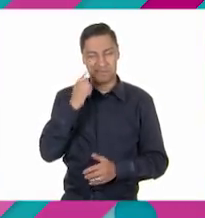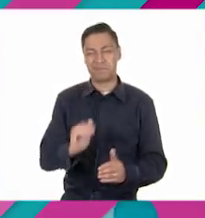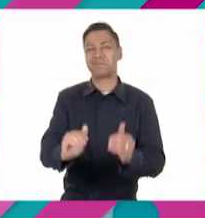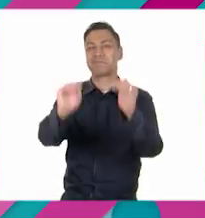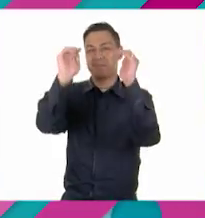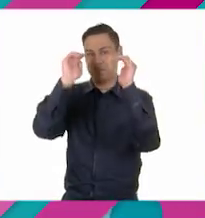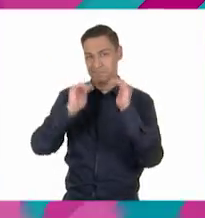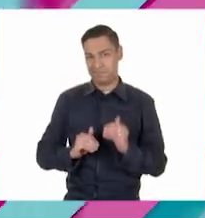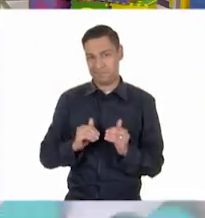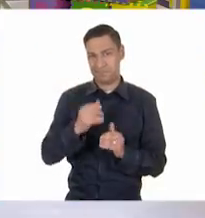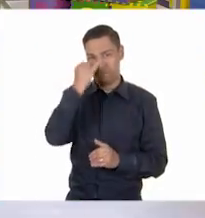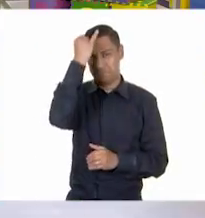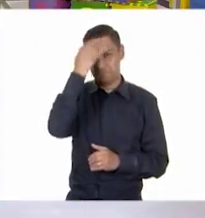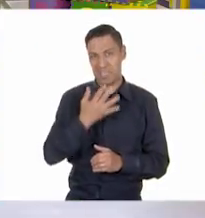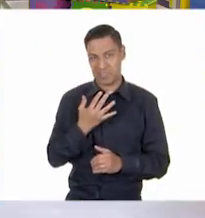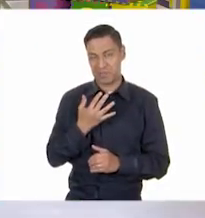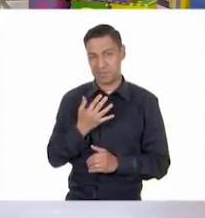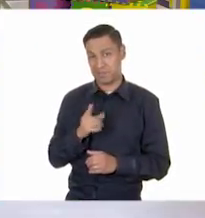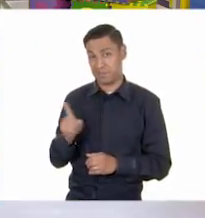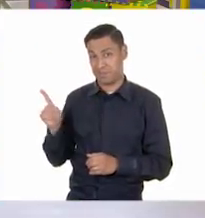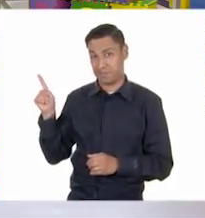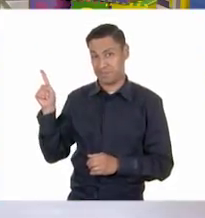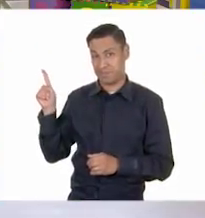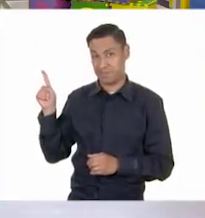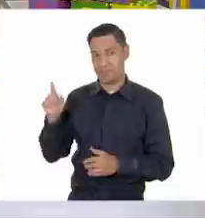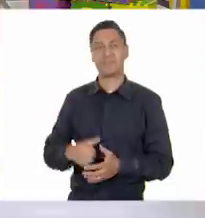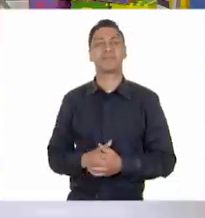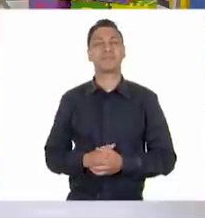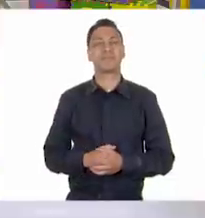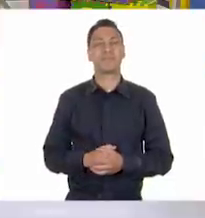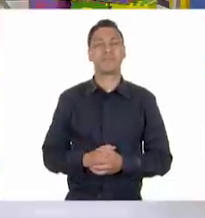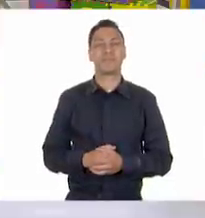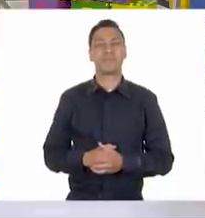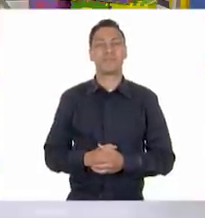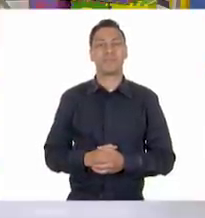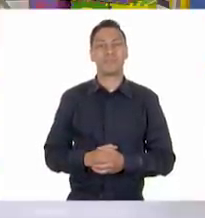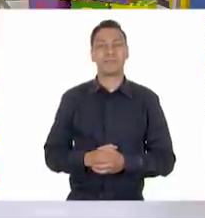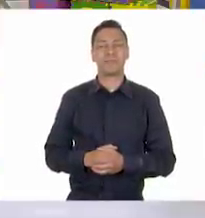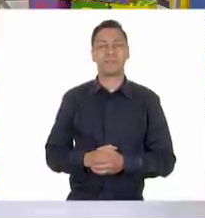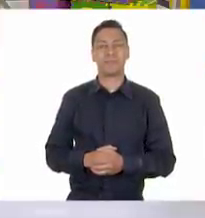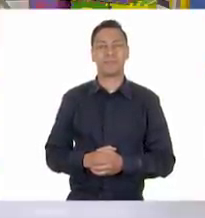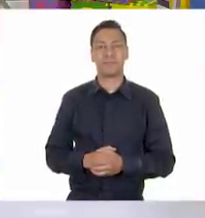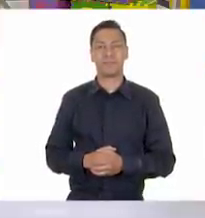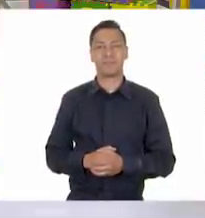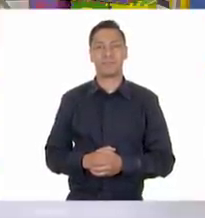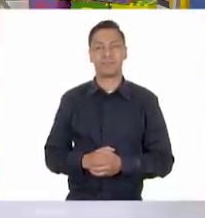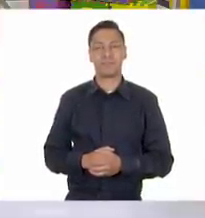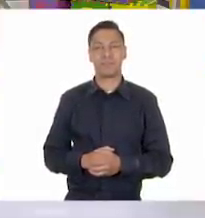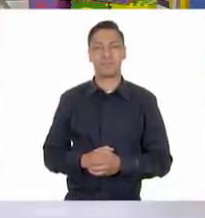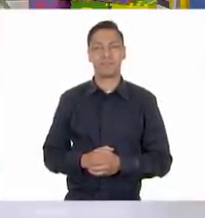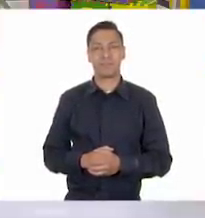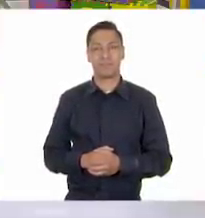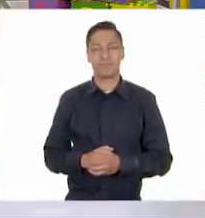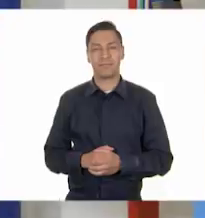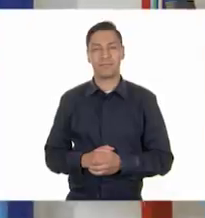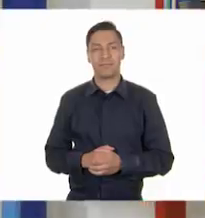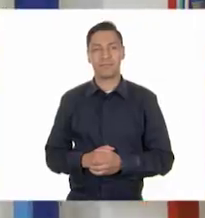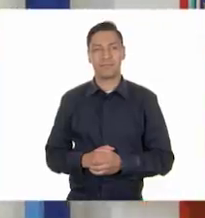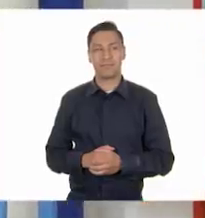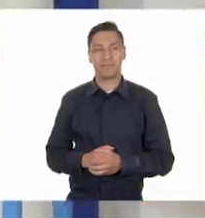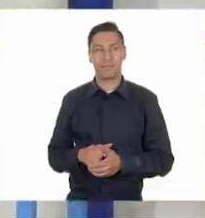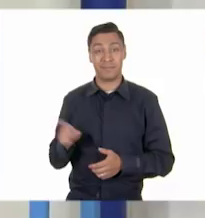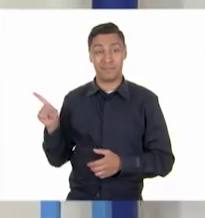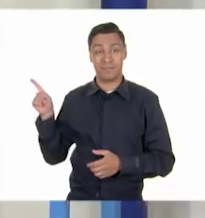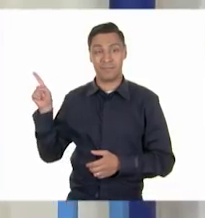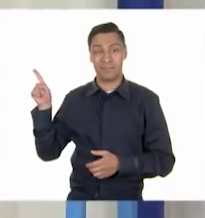en el pizarro. Perfecto. Mientras tú muestras la siguiente foto. Muy bien. A ver, aquí la tenemos. Esta es